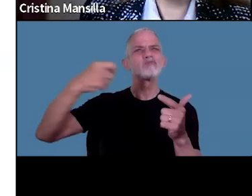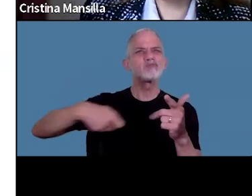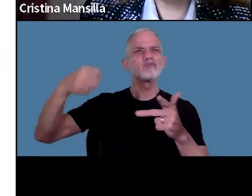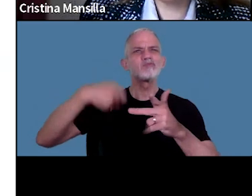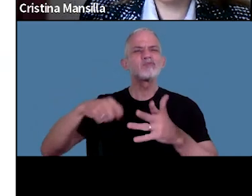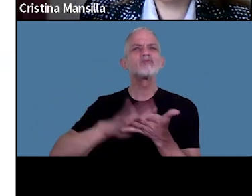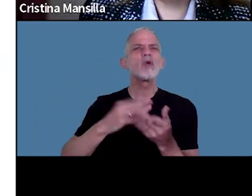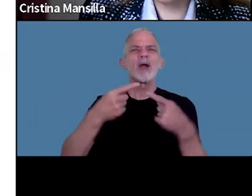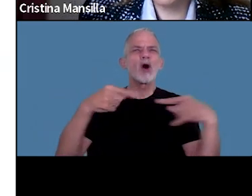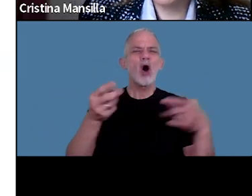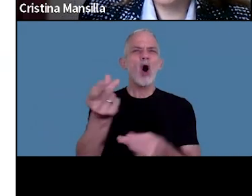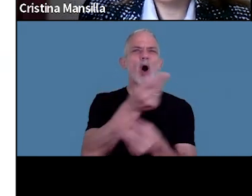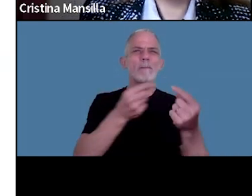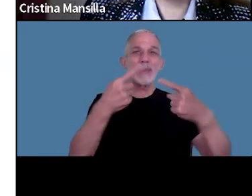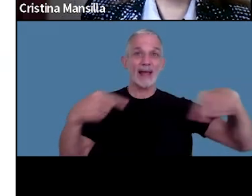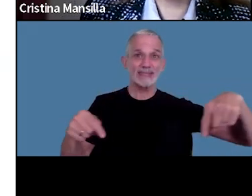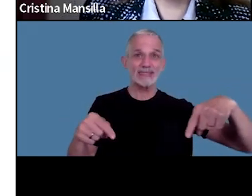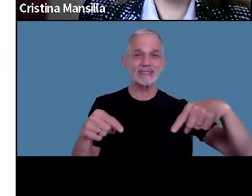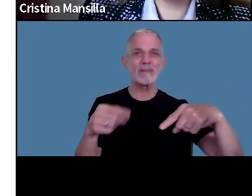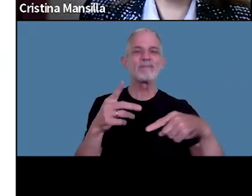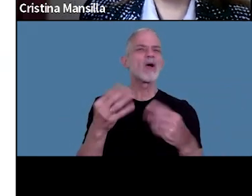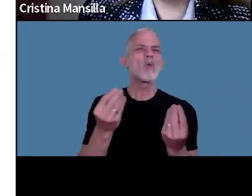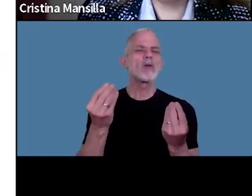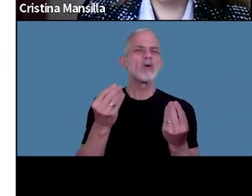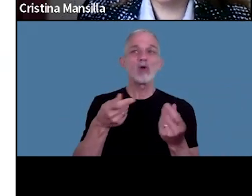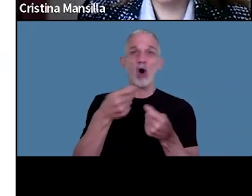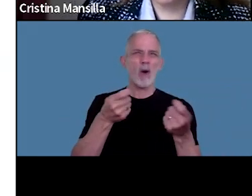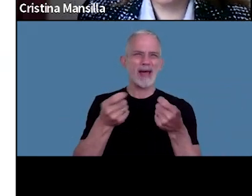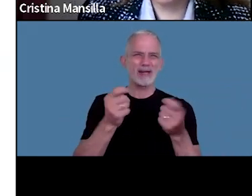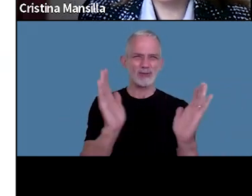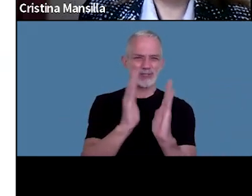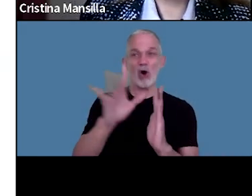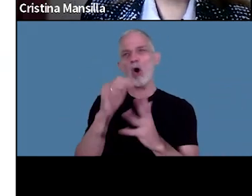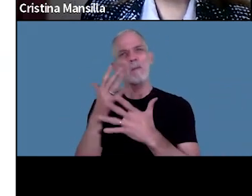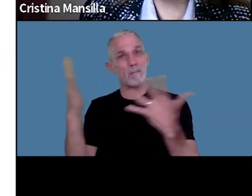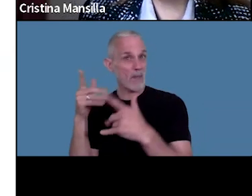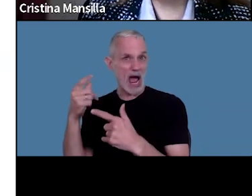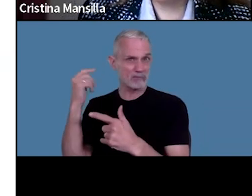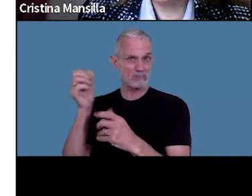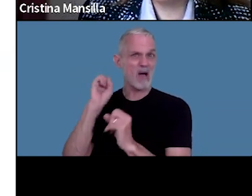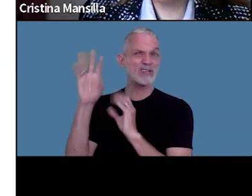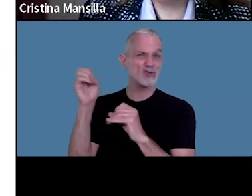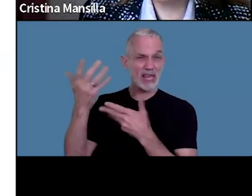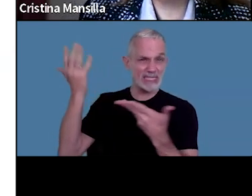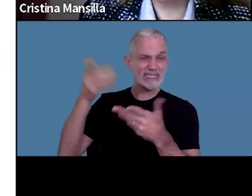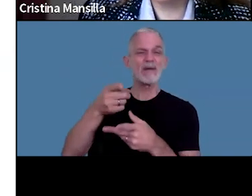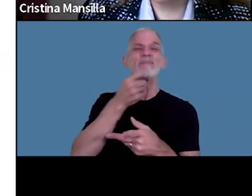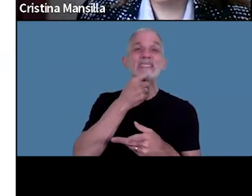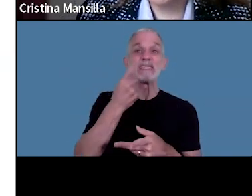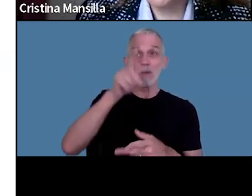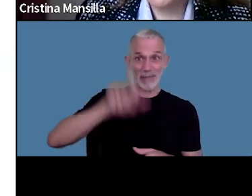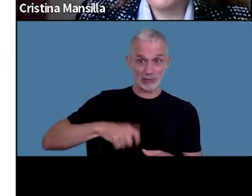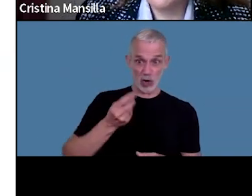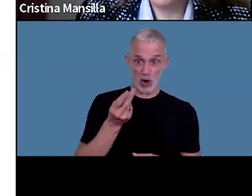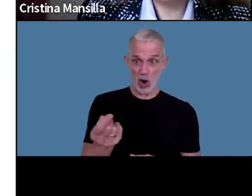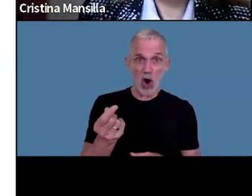adquisiciones de bienes realizados en comercios minoristas o mayoristas siempre que el adquirente que el